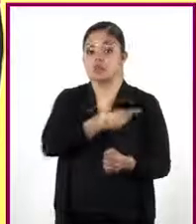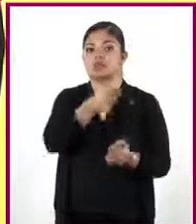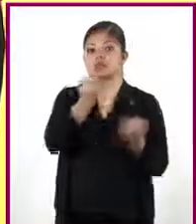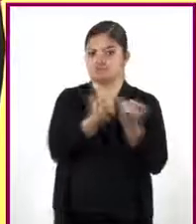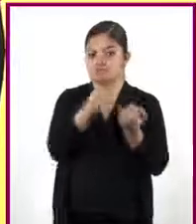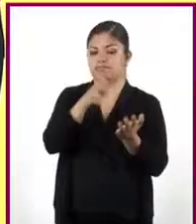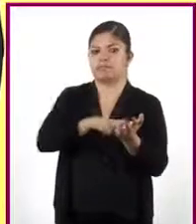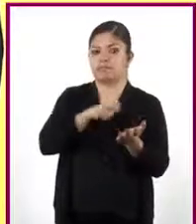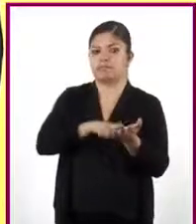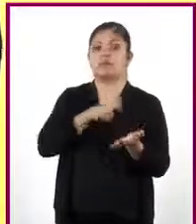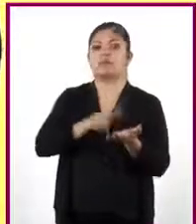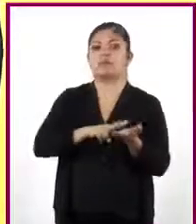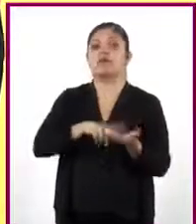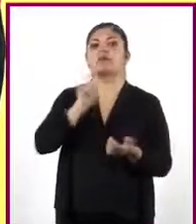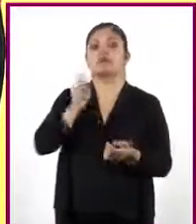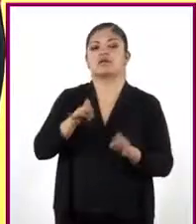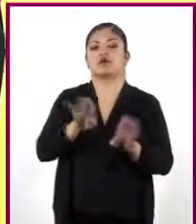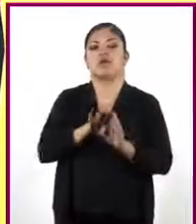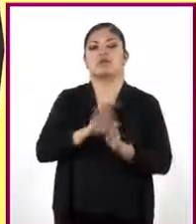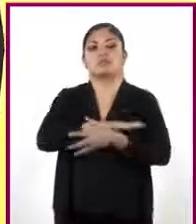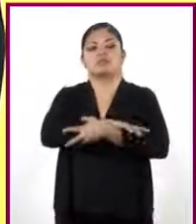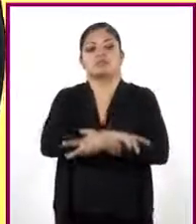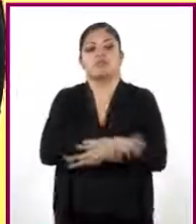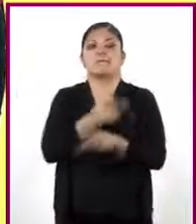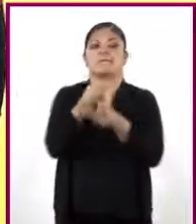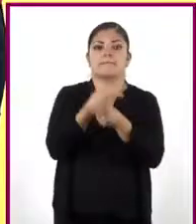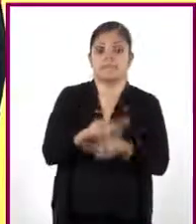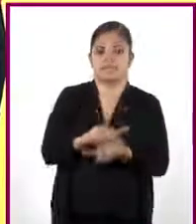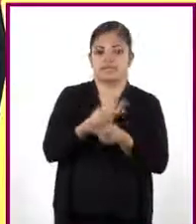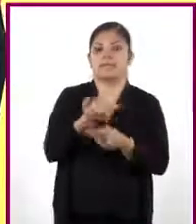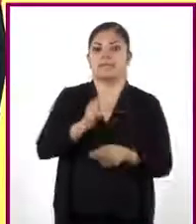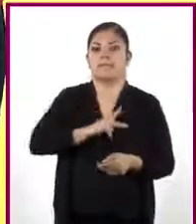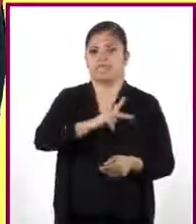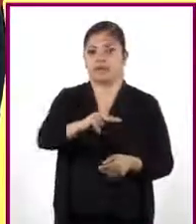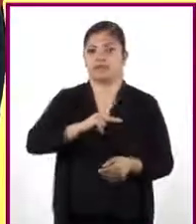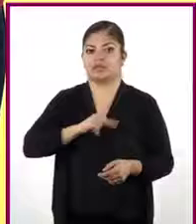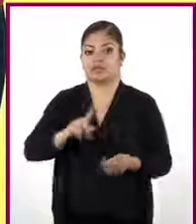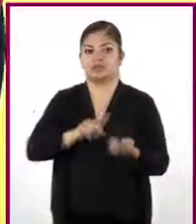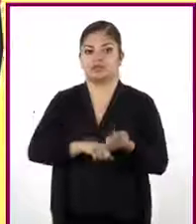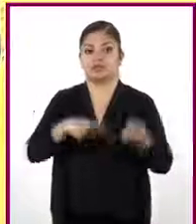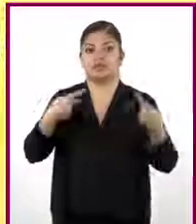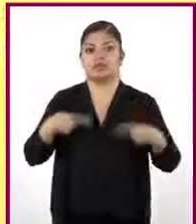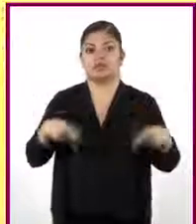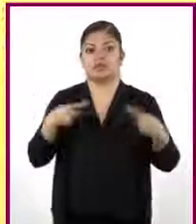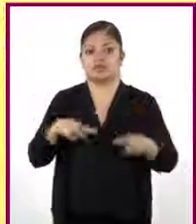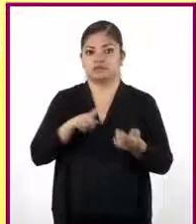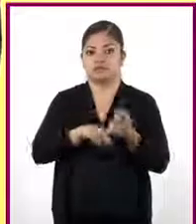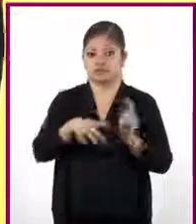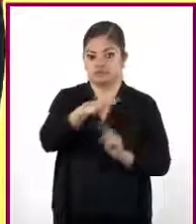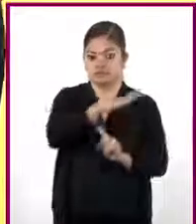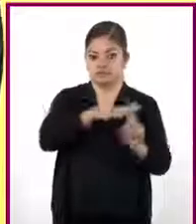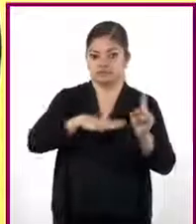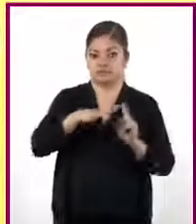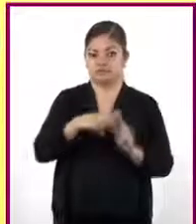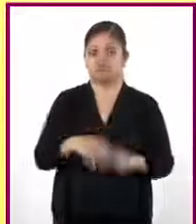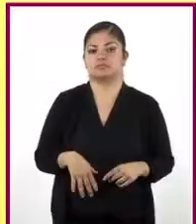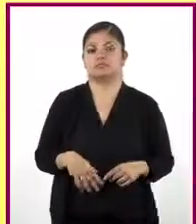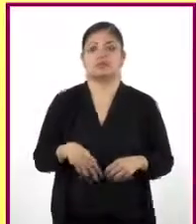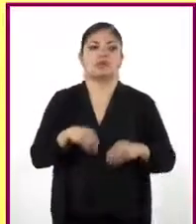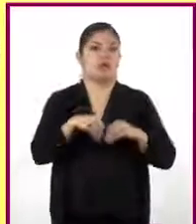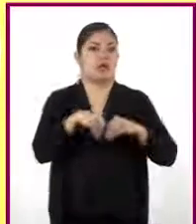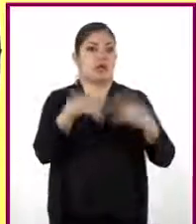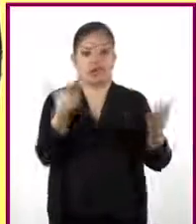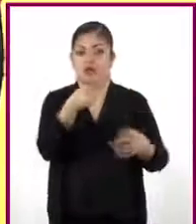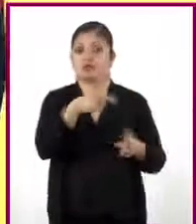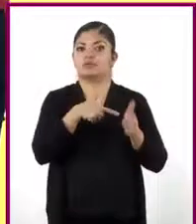en práctica valores como la solidaridad, la paciencia y la empatía con las personas que les rodean. Y claro, seguir